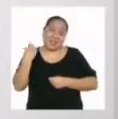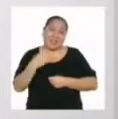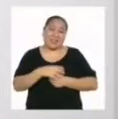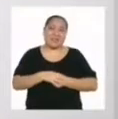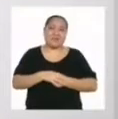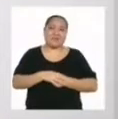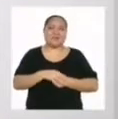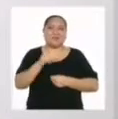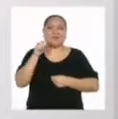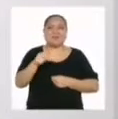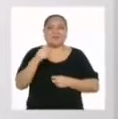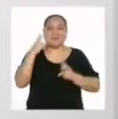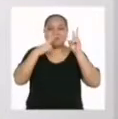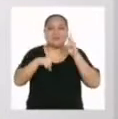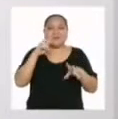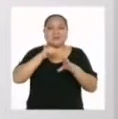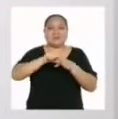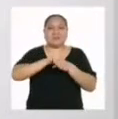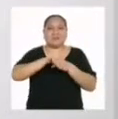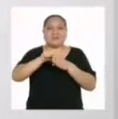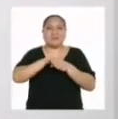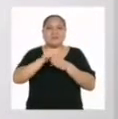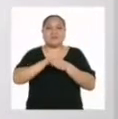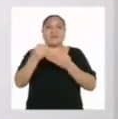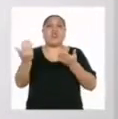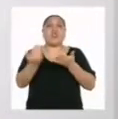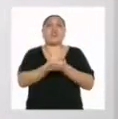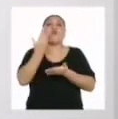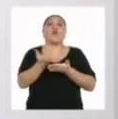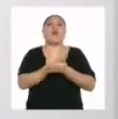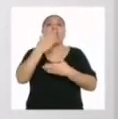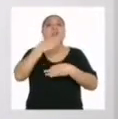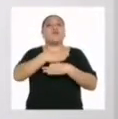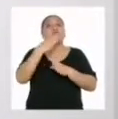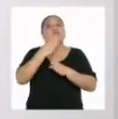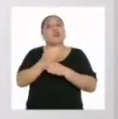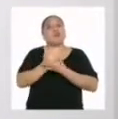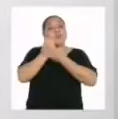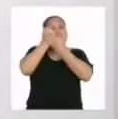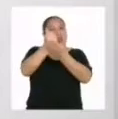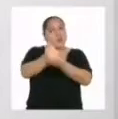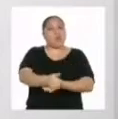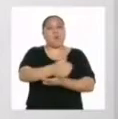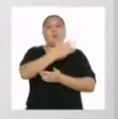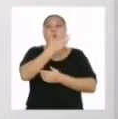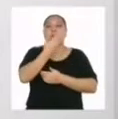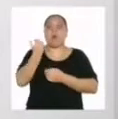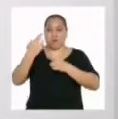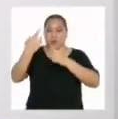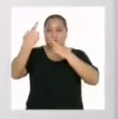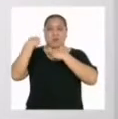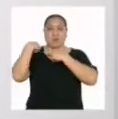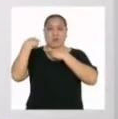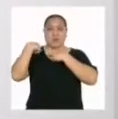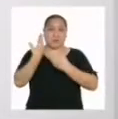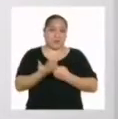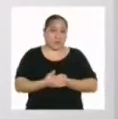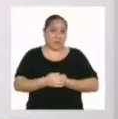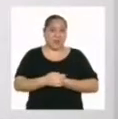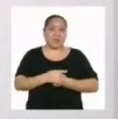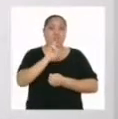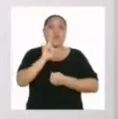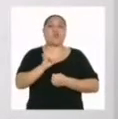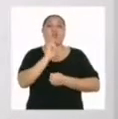momento, vamos a poner en práctica nuevos hábitos que nos ayuden a ser más responsables con el